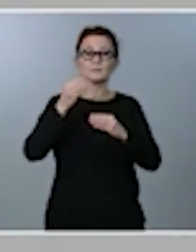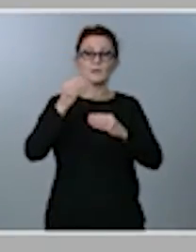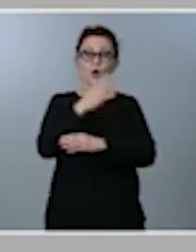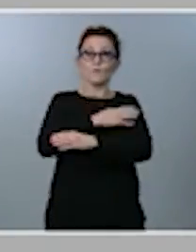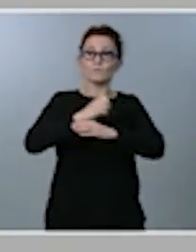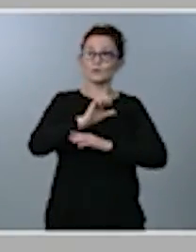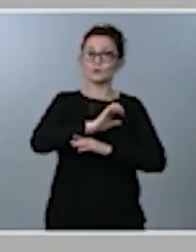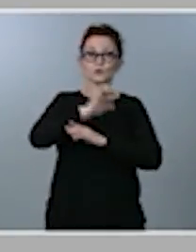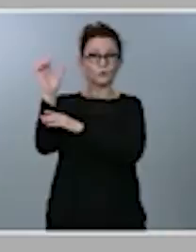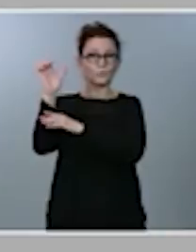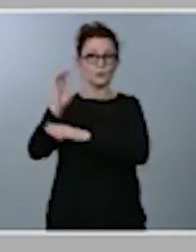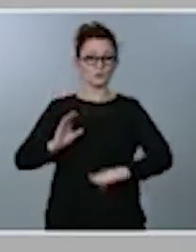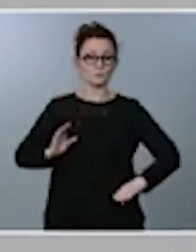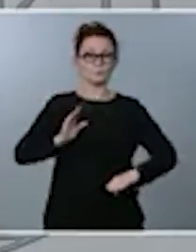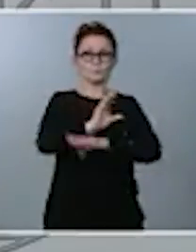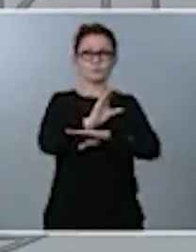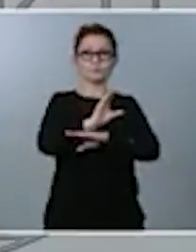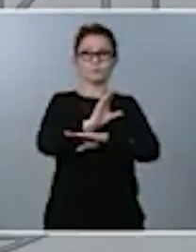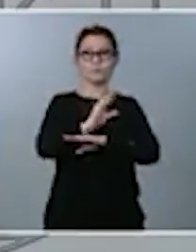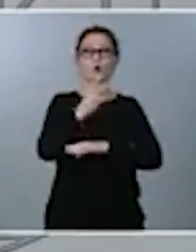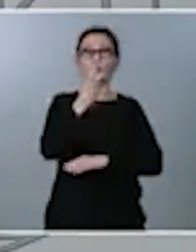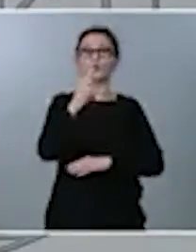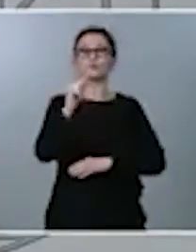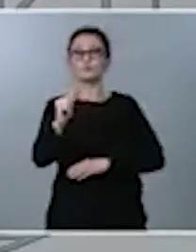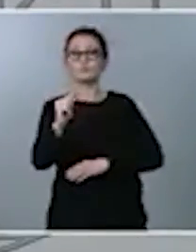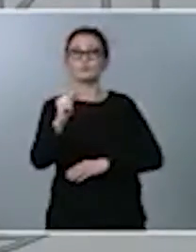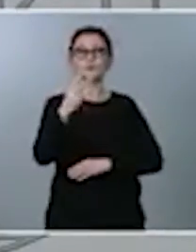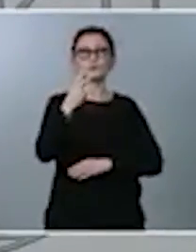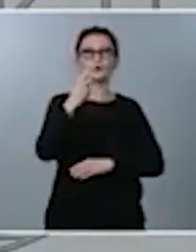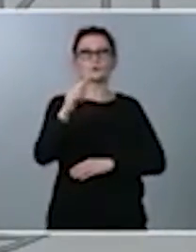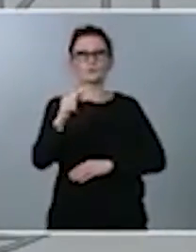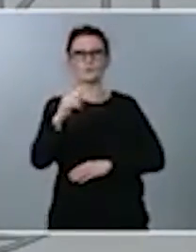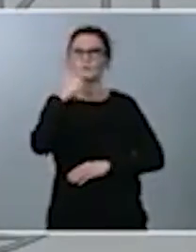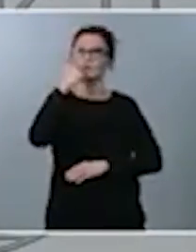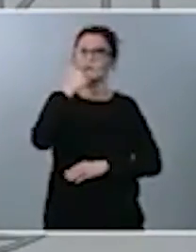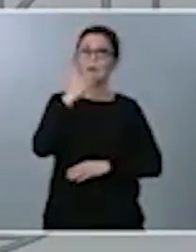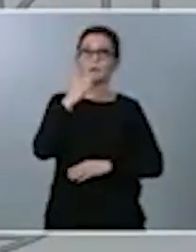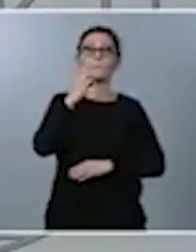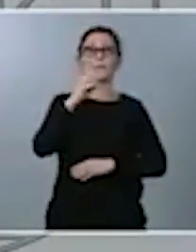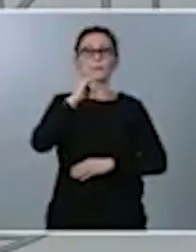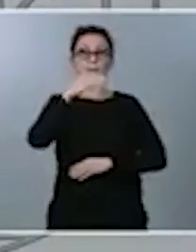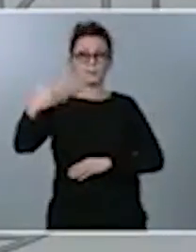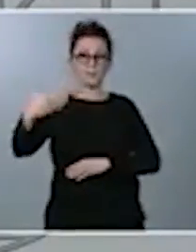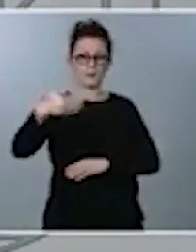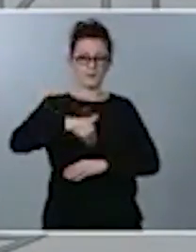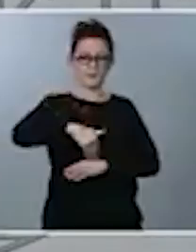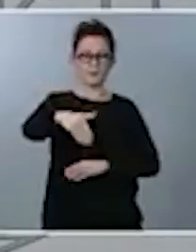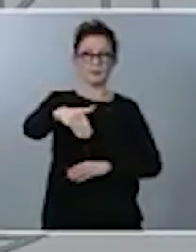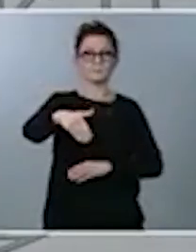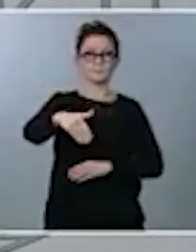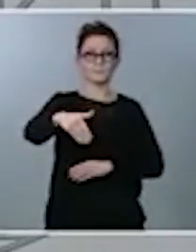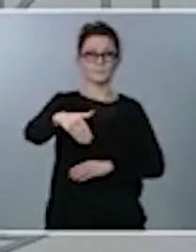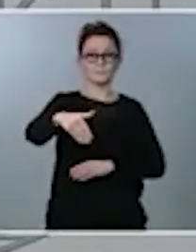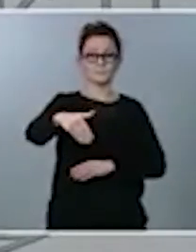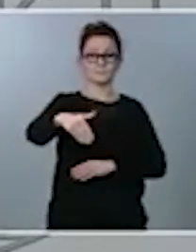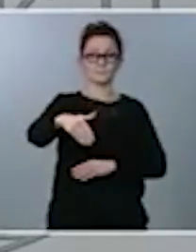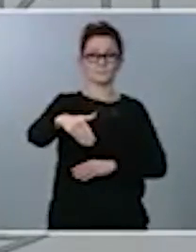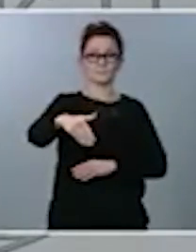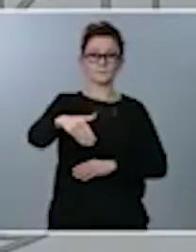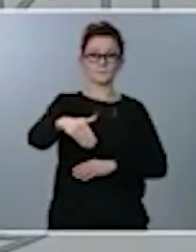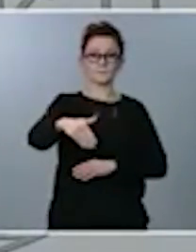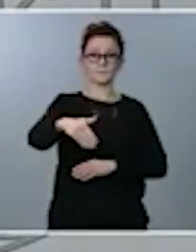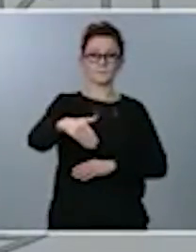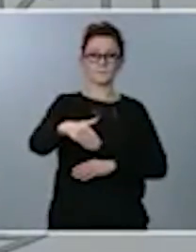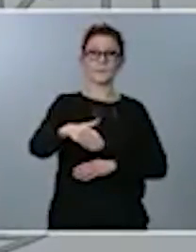aportar en torno a dos puntos, dos puntos y pico de PIB para hacer que nuestra economía se